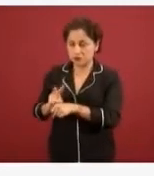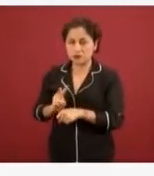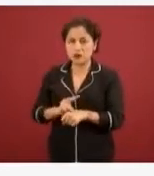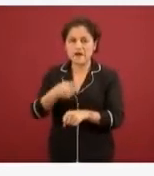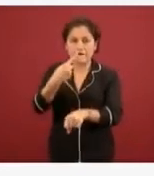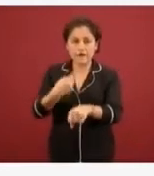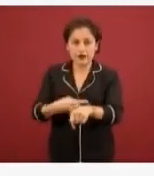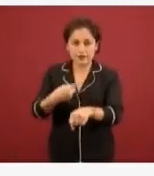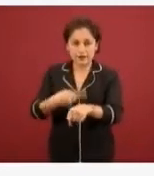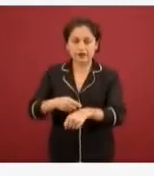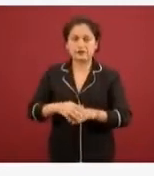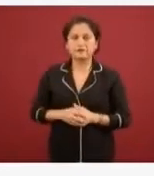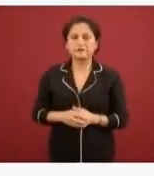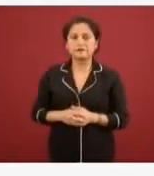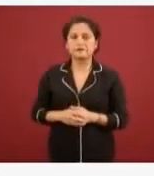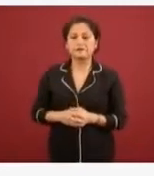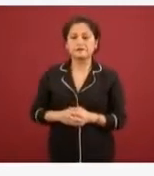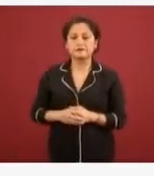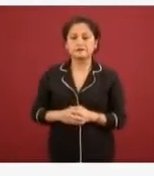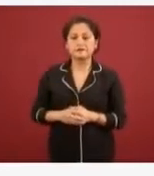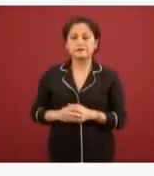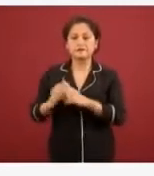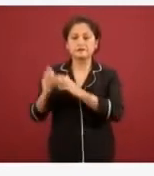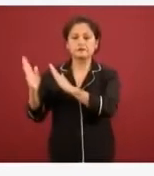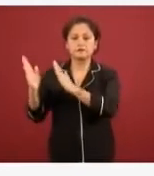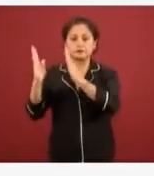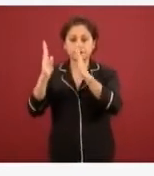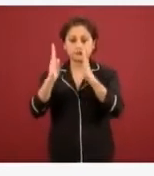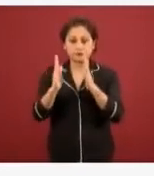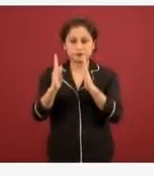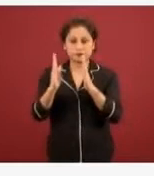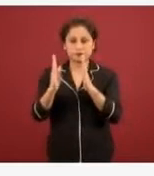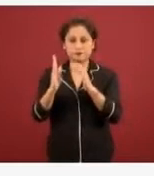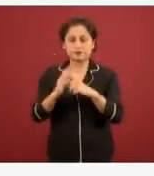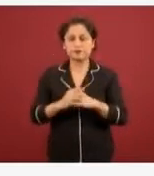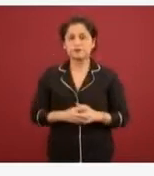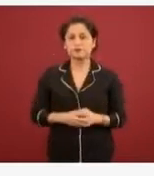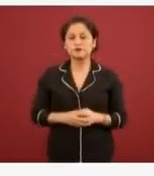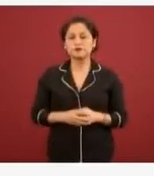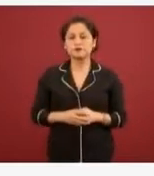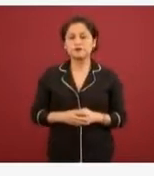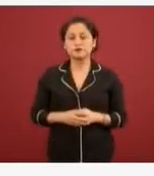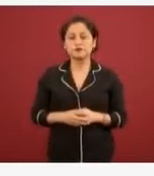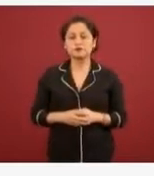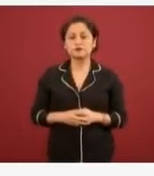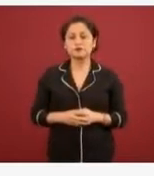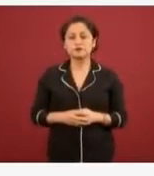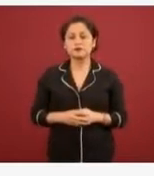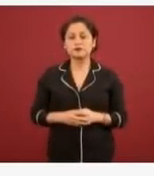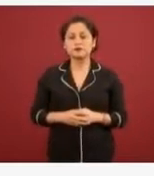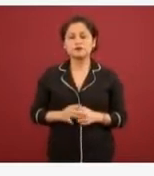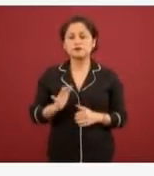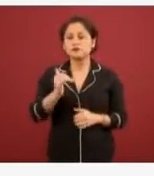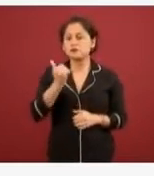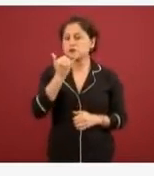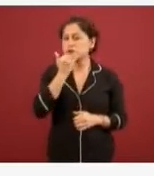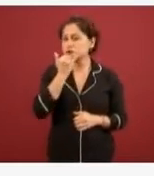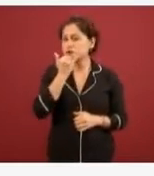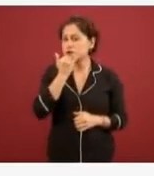Y aquí tenemos estas, perdón, esta es